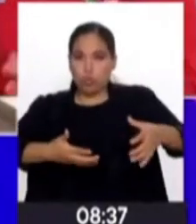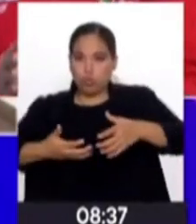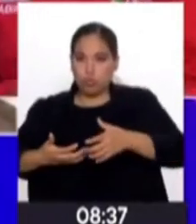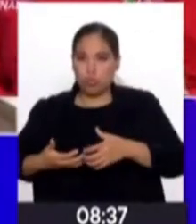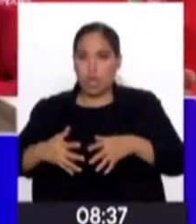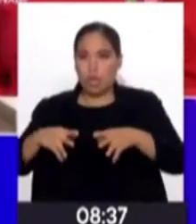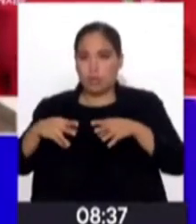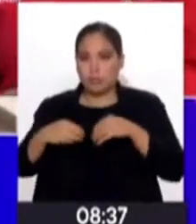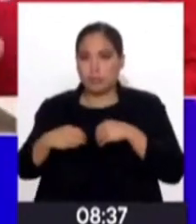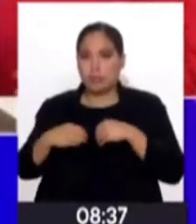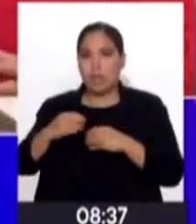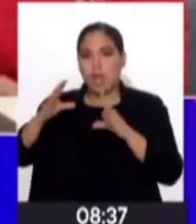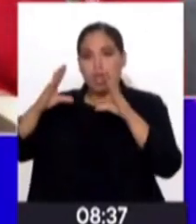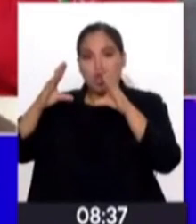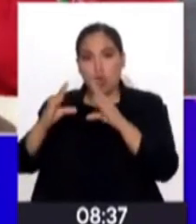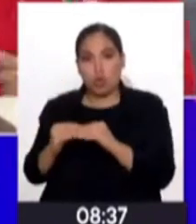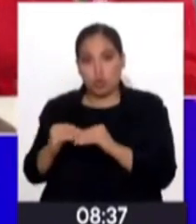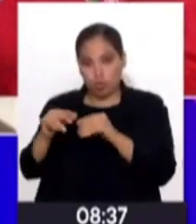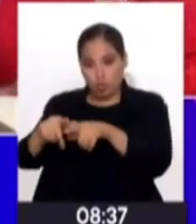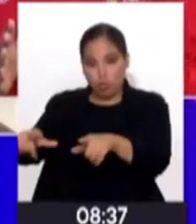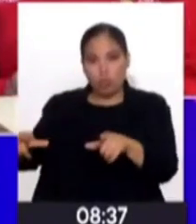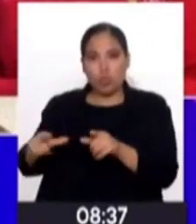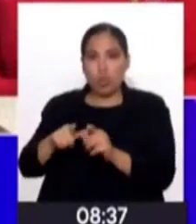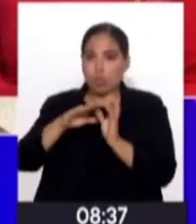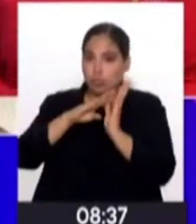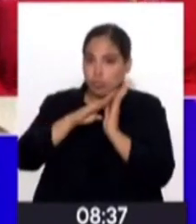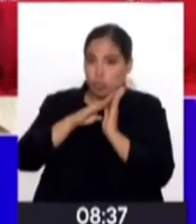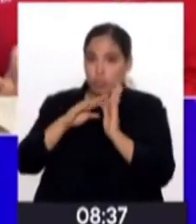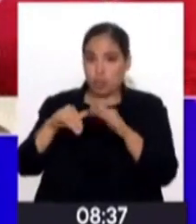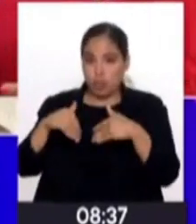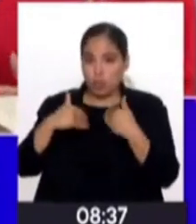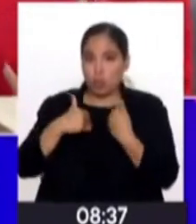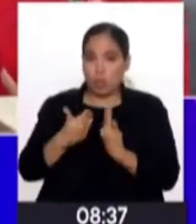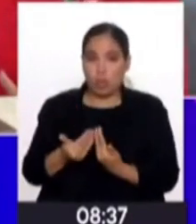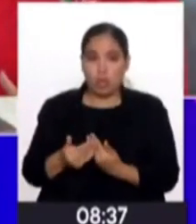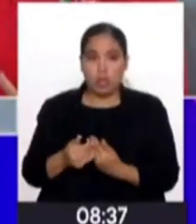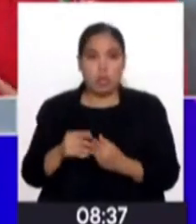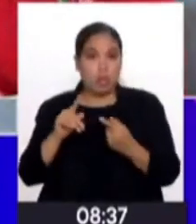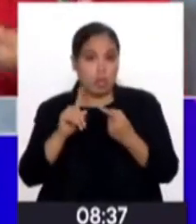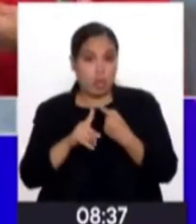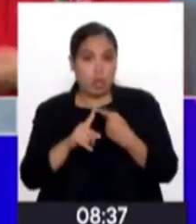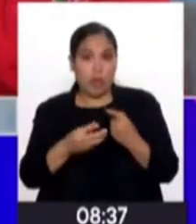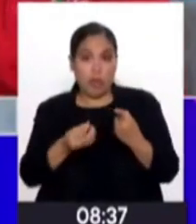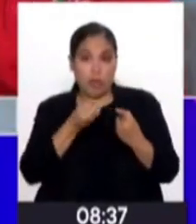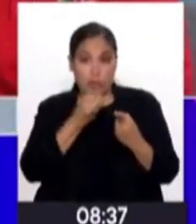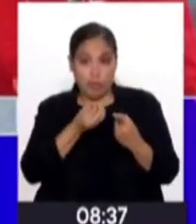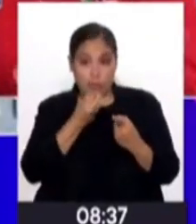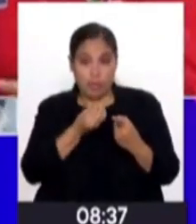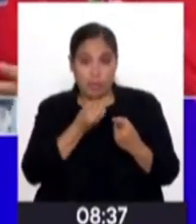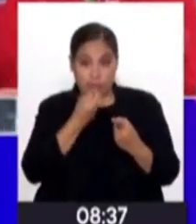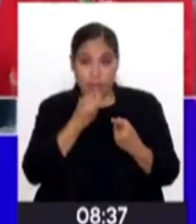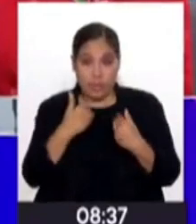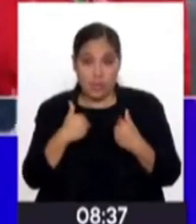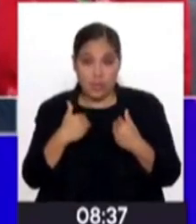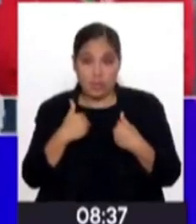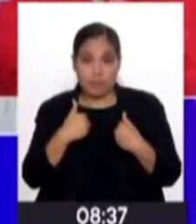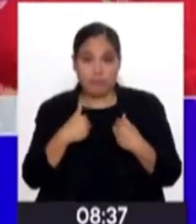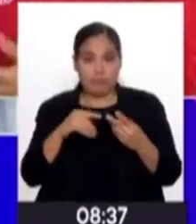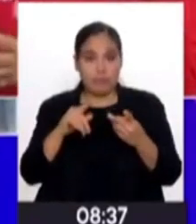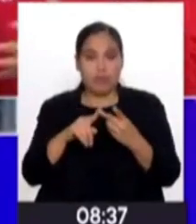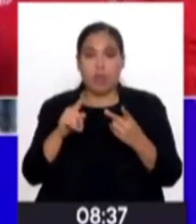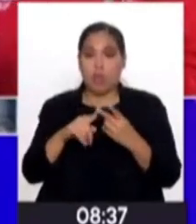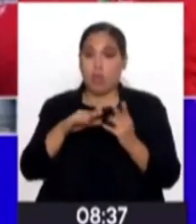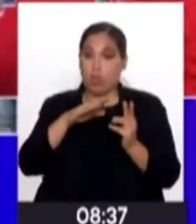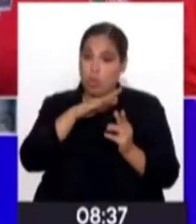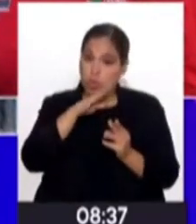noche. Tienen un lugar donde dormir, primero llegan y tienen una cena que comer. Un lugar donde dormir,